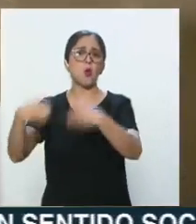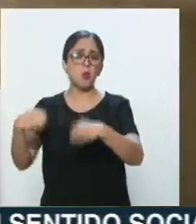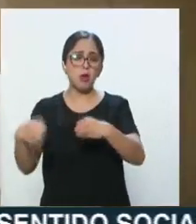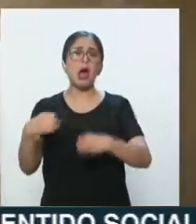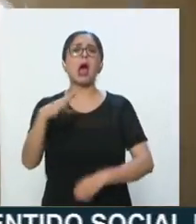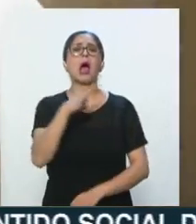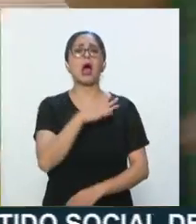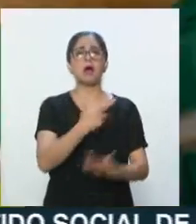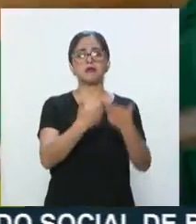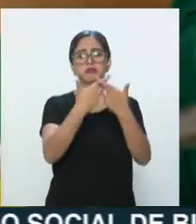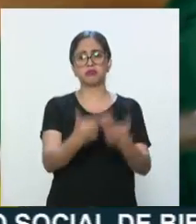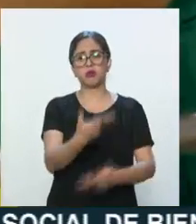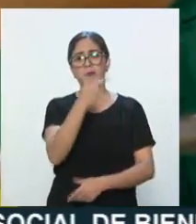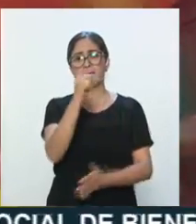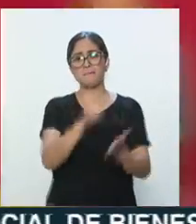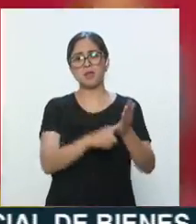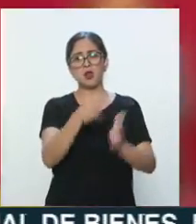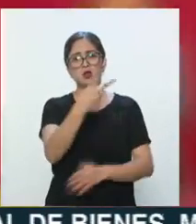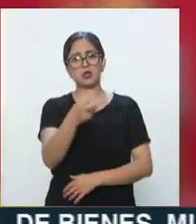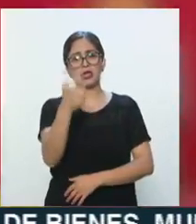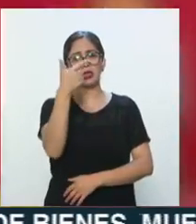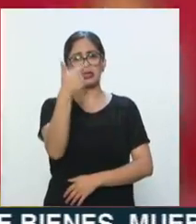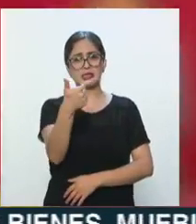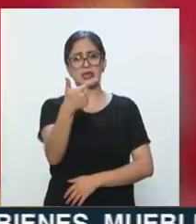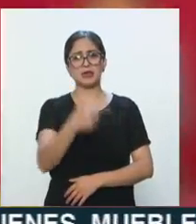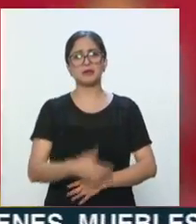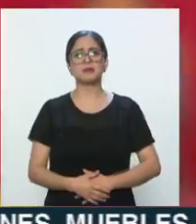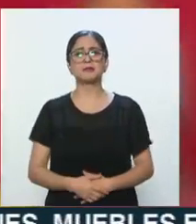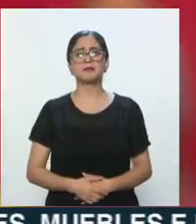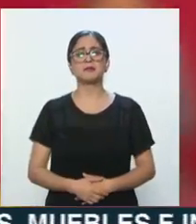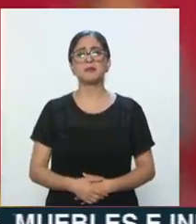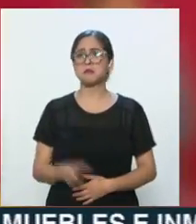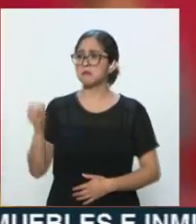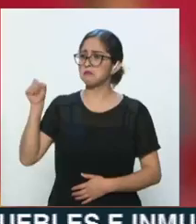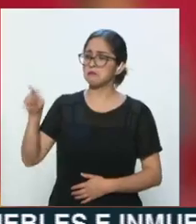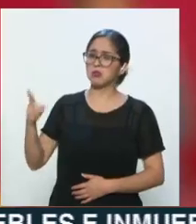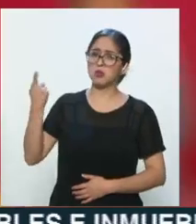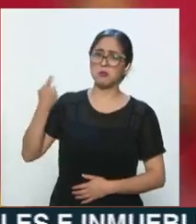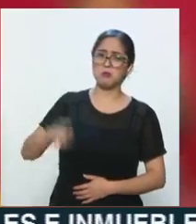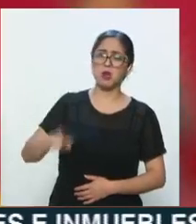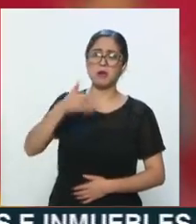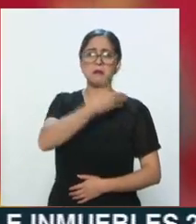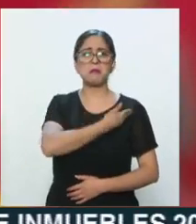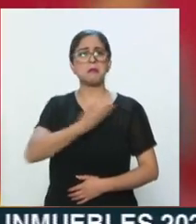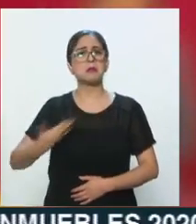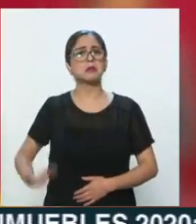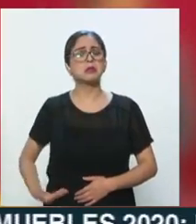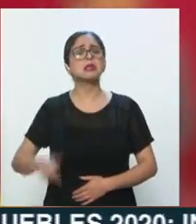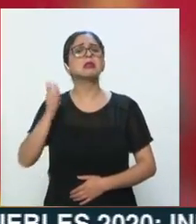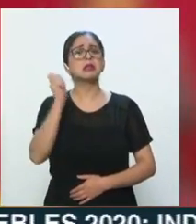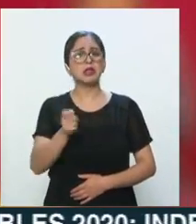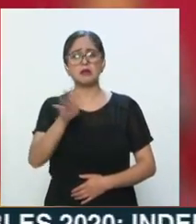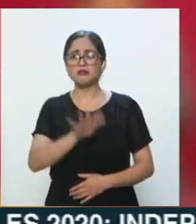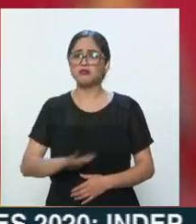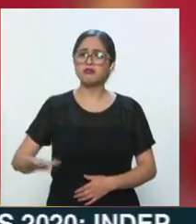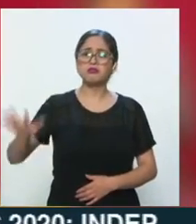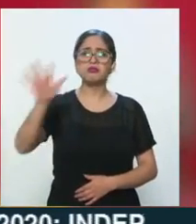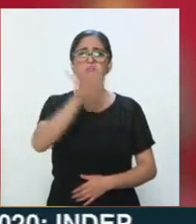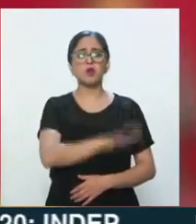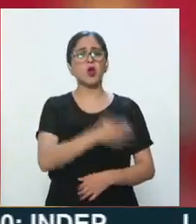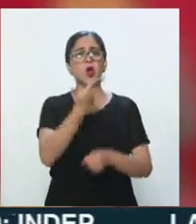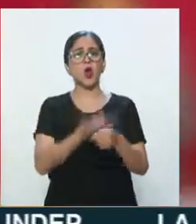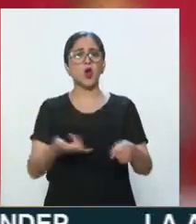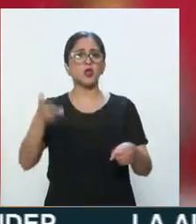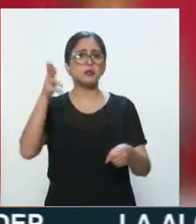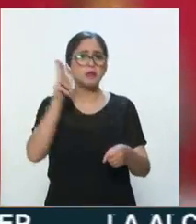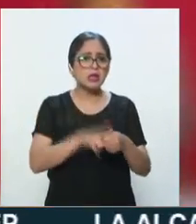disponibles 1.207. También la instrucción del señor presidente es que todas nuestras instalaciones sanitarias